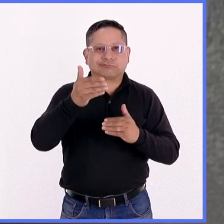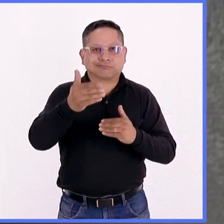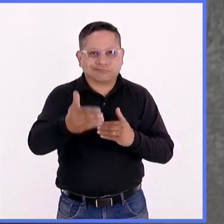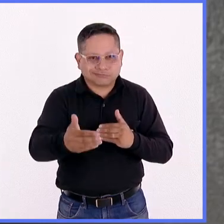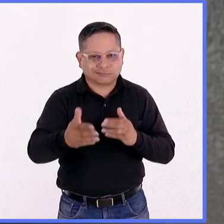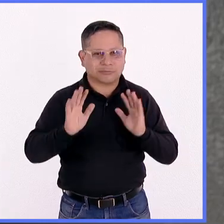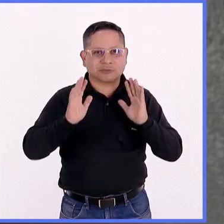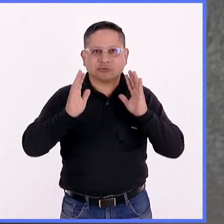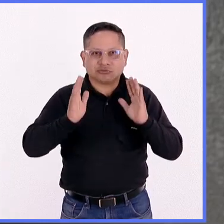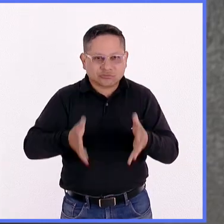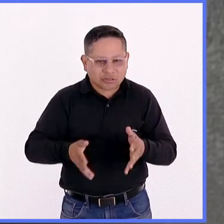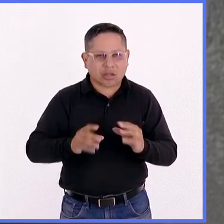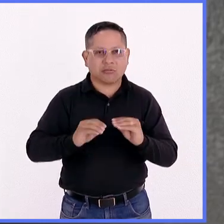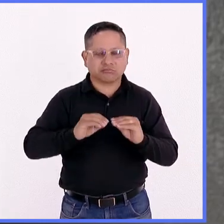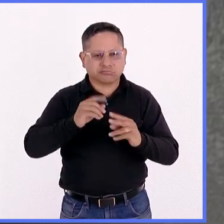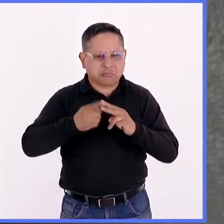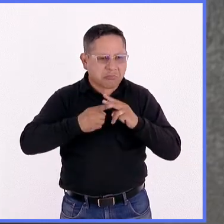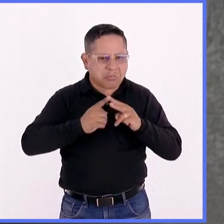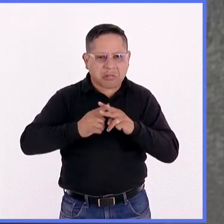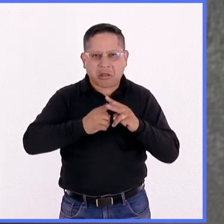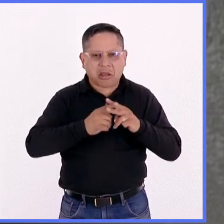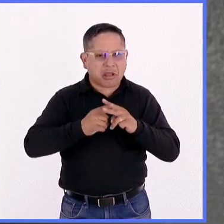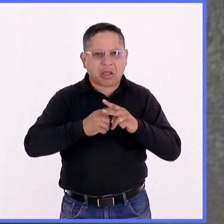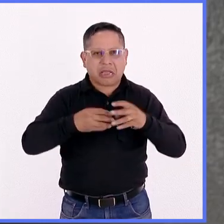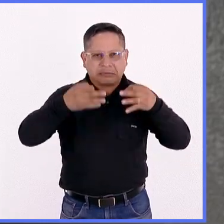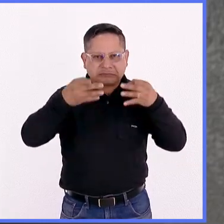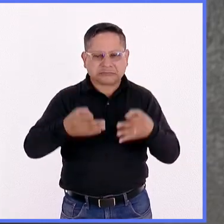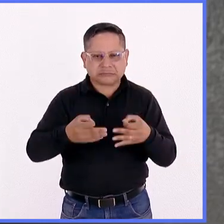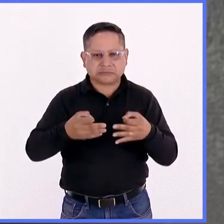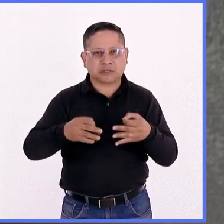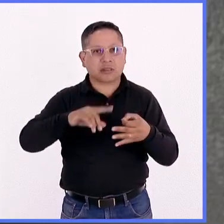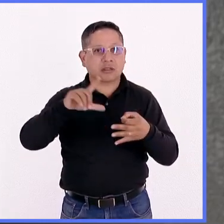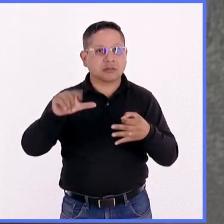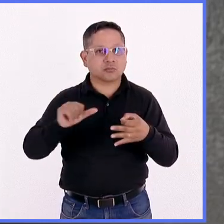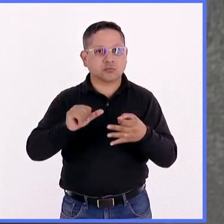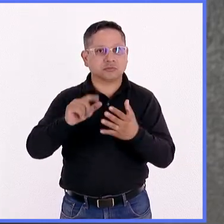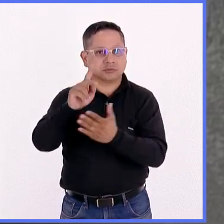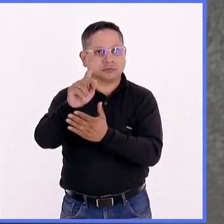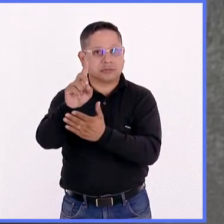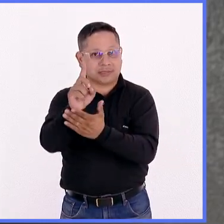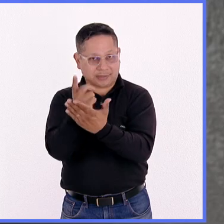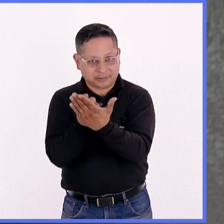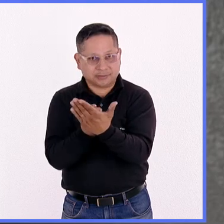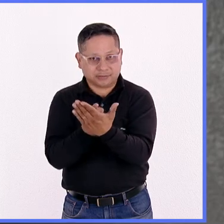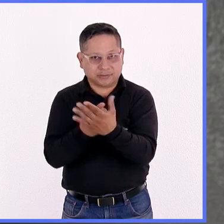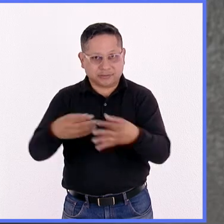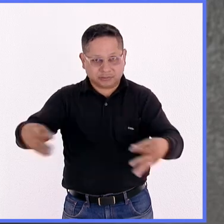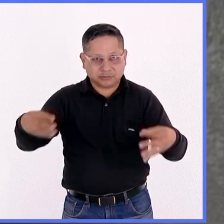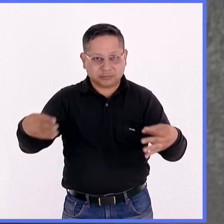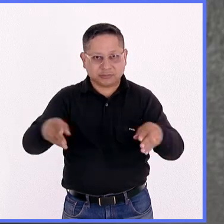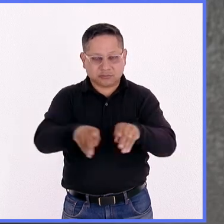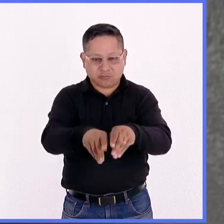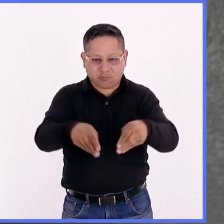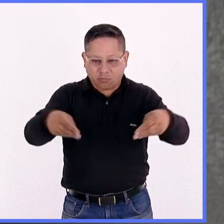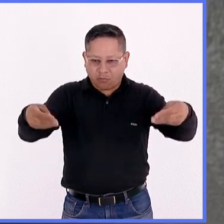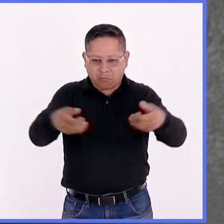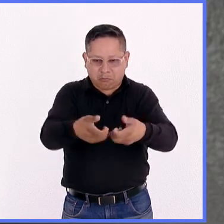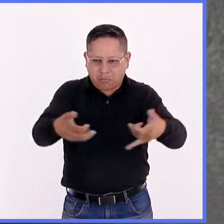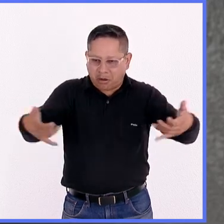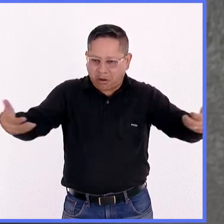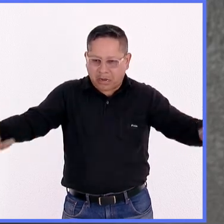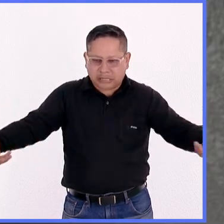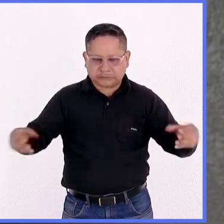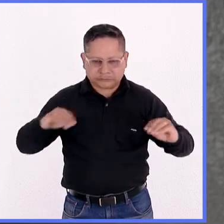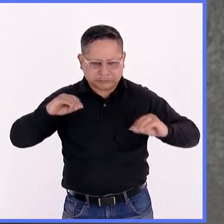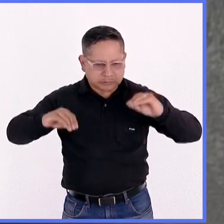crítico ya hacen los cálculos en serio, hacen los planos, empiezan la manufactura, pruebas y